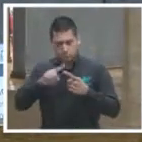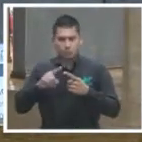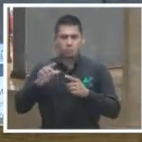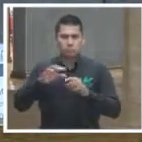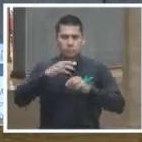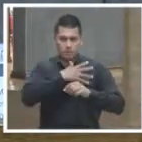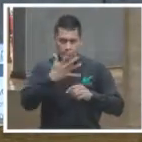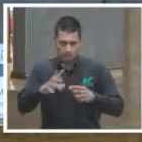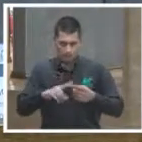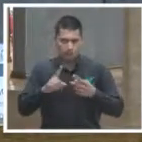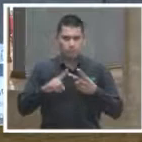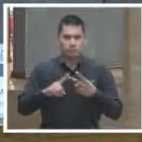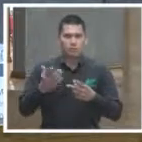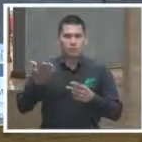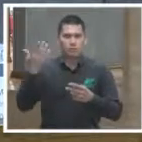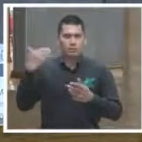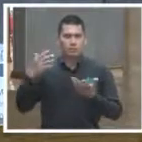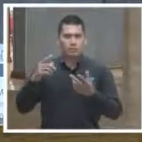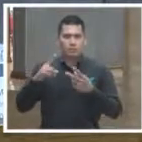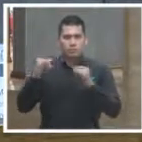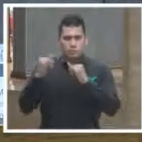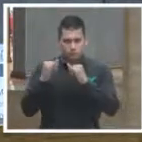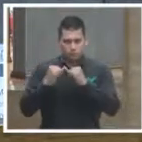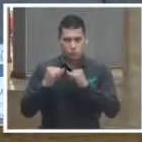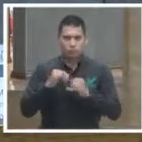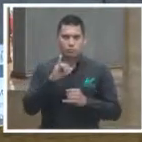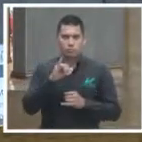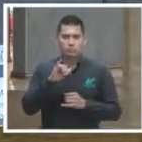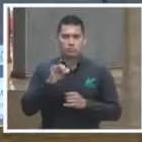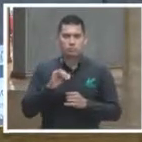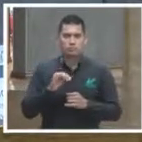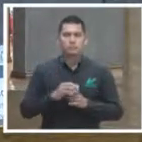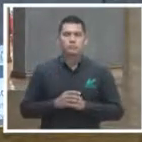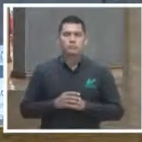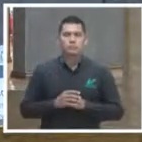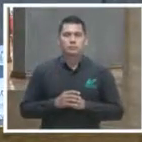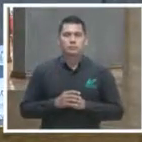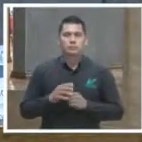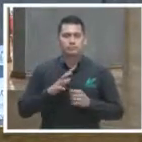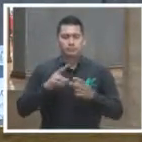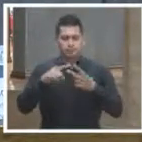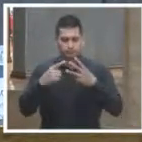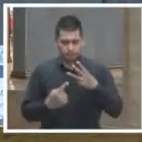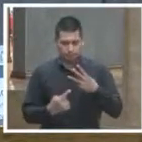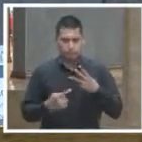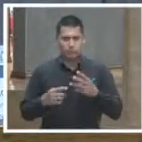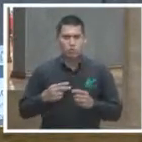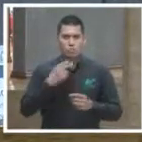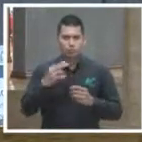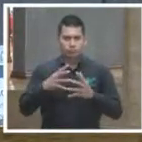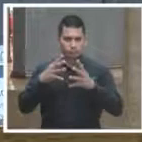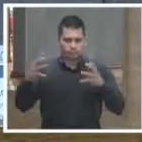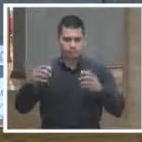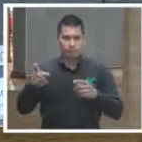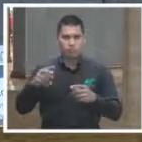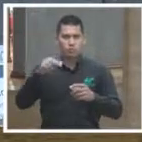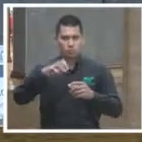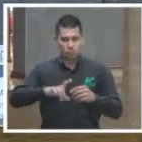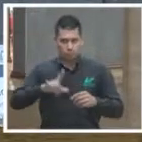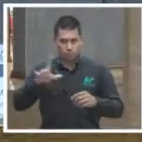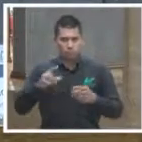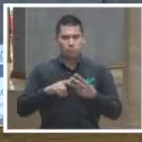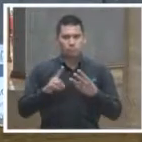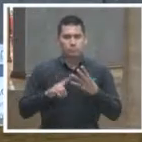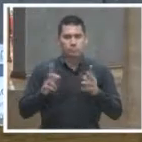General del entonces Instituto Federal Electoral, coordinador del noticiero radiofónico en voz alta de Radio de Nuevo León, director